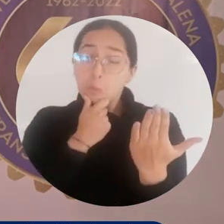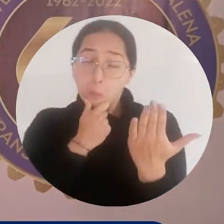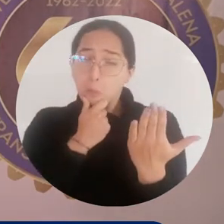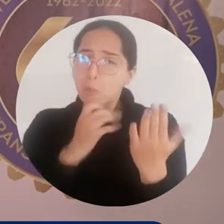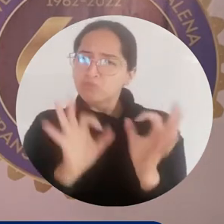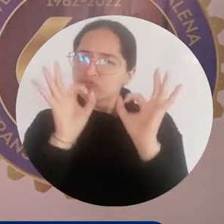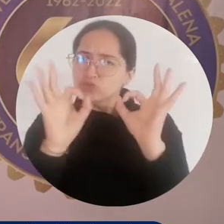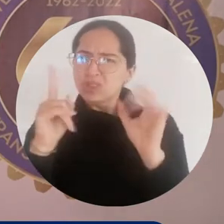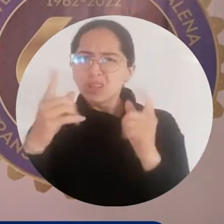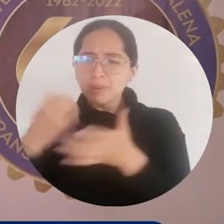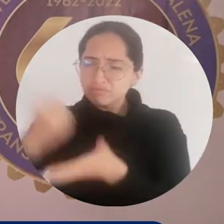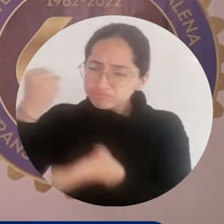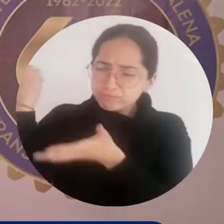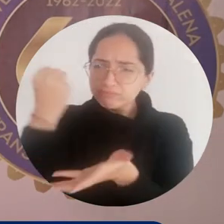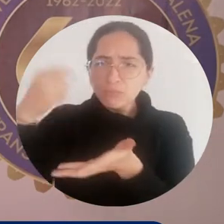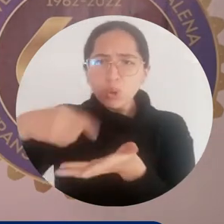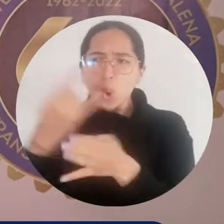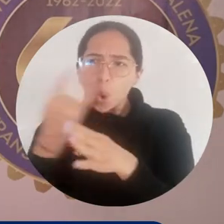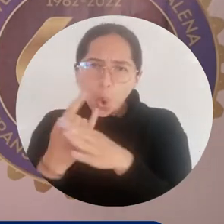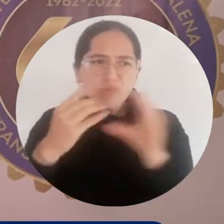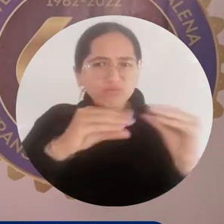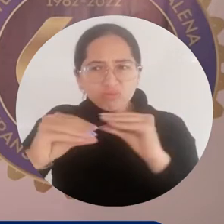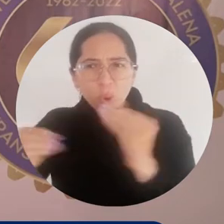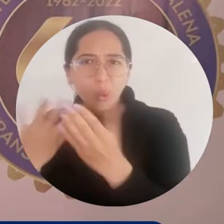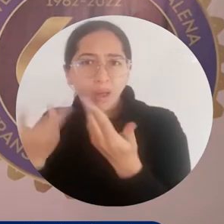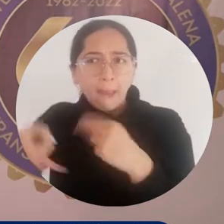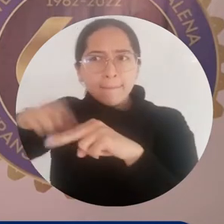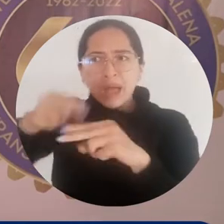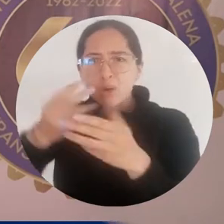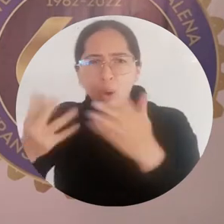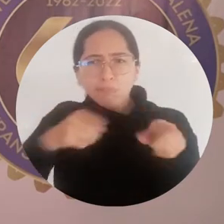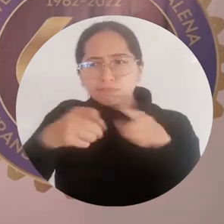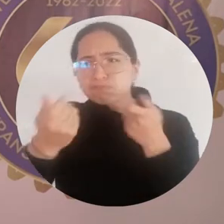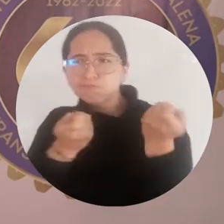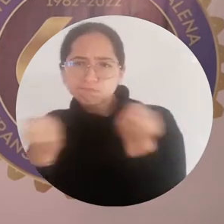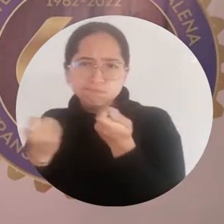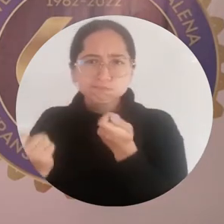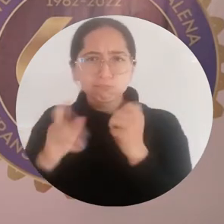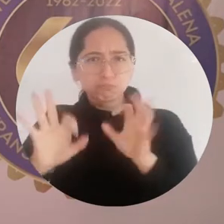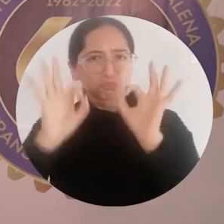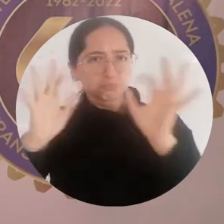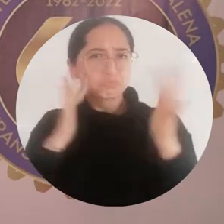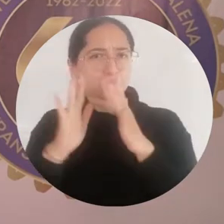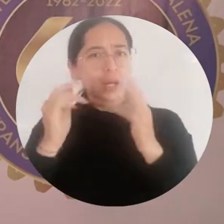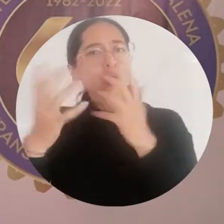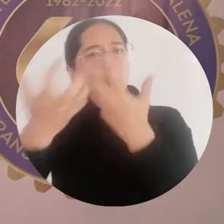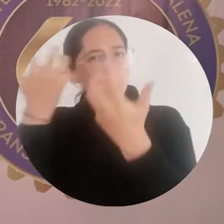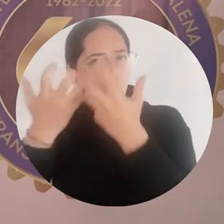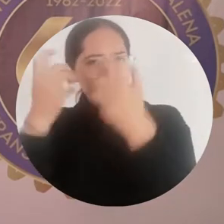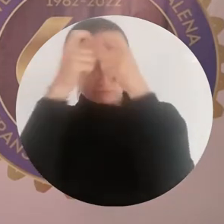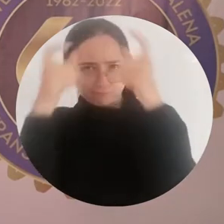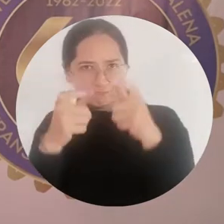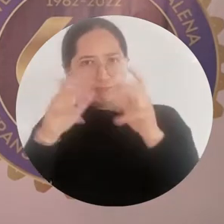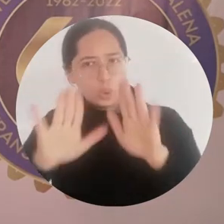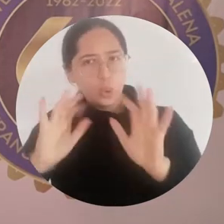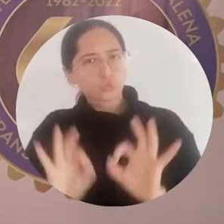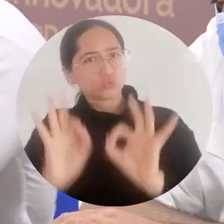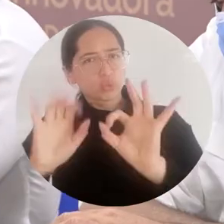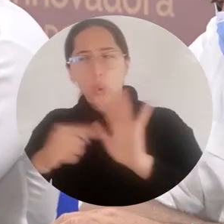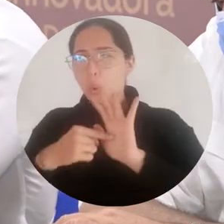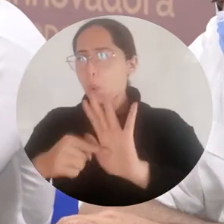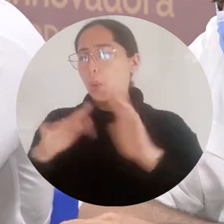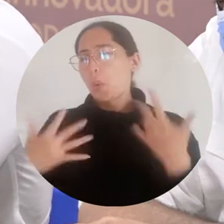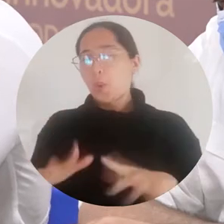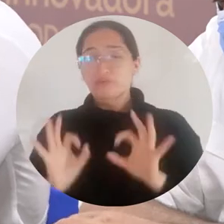satisfactorio, uso de los recursos, recursos adicionales, un sistema universitario estatal fortalecido.